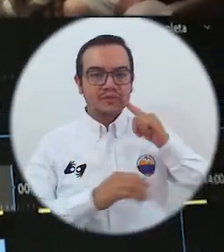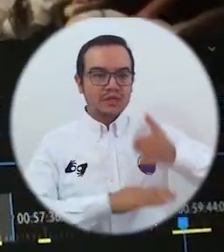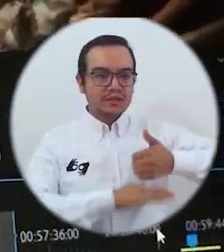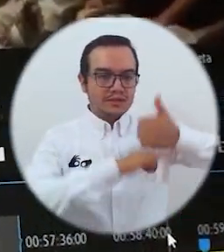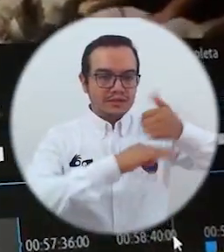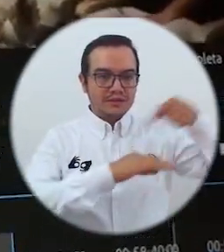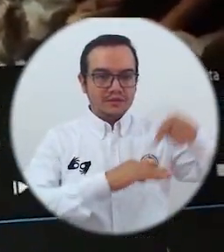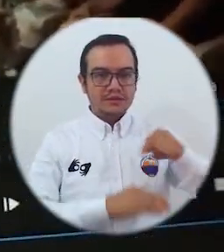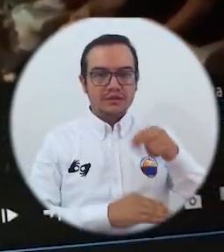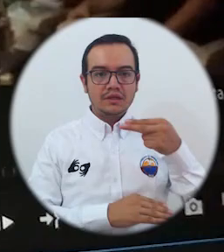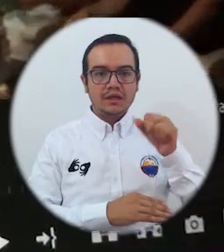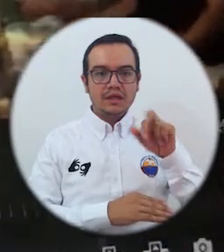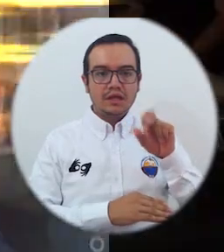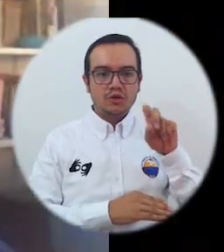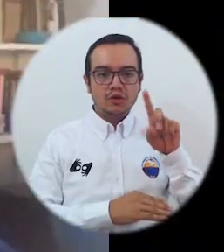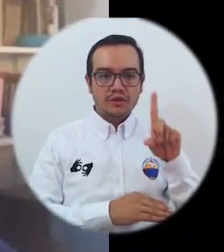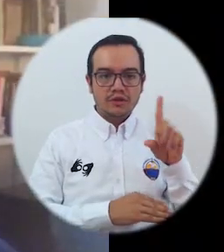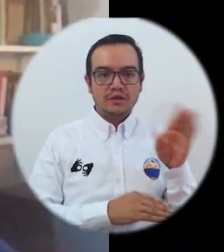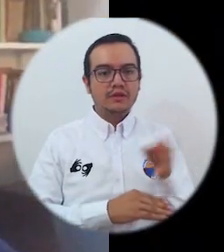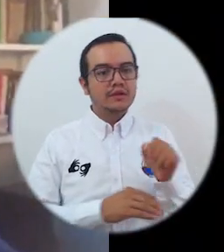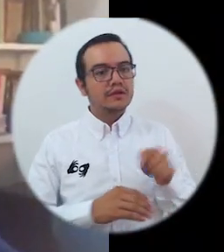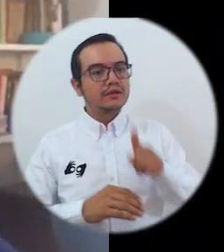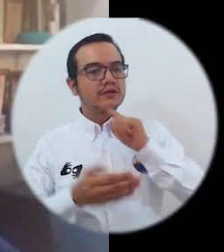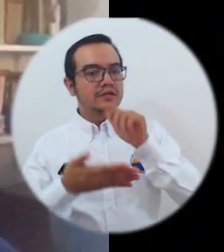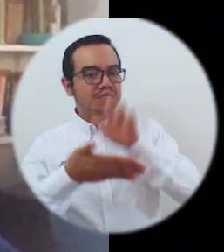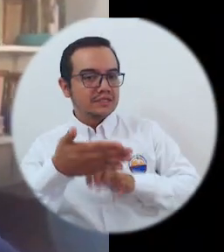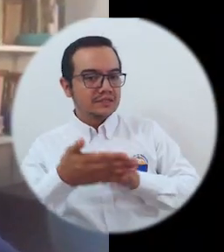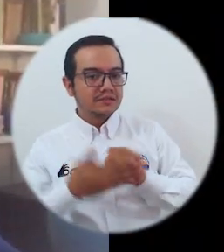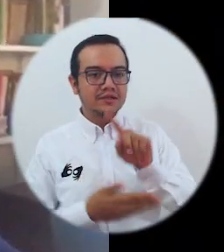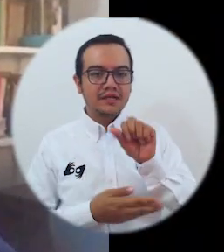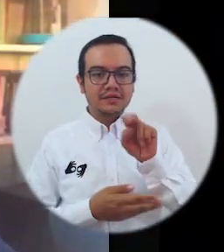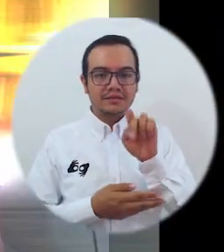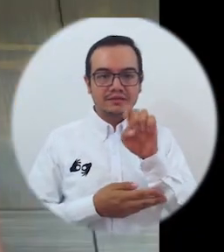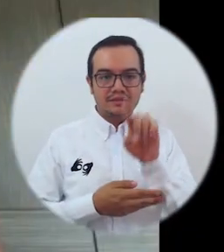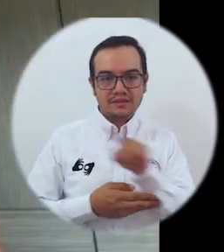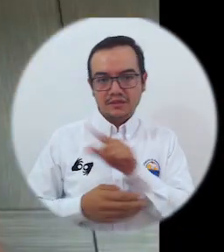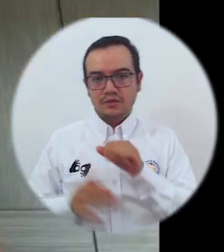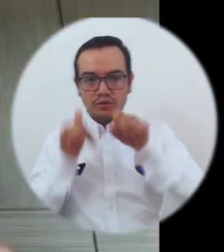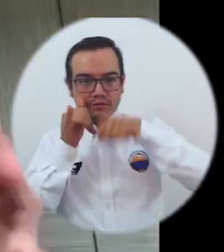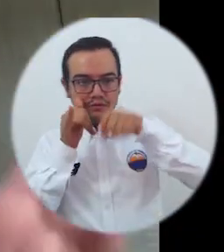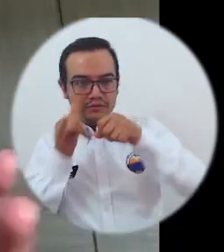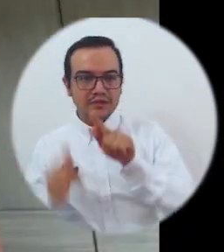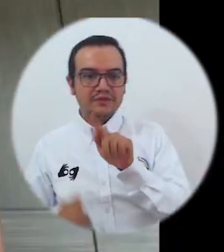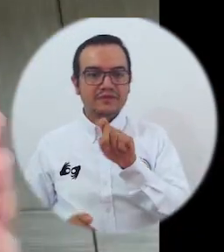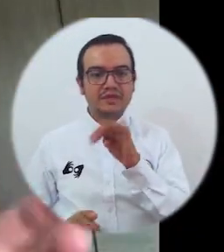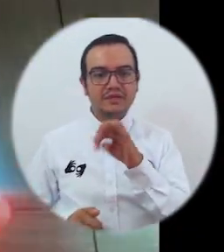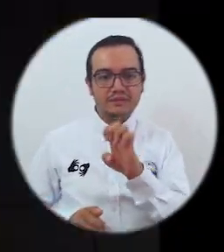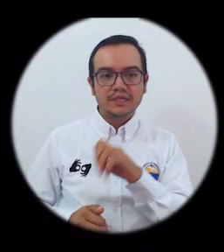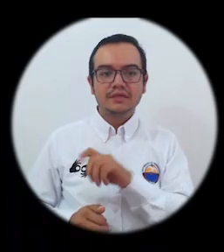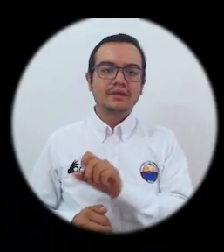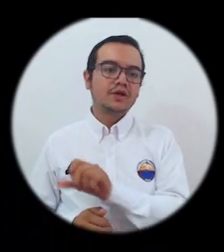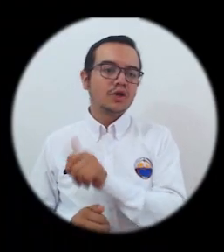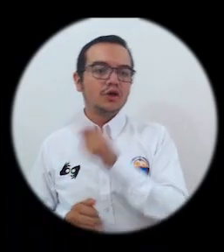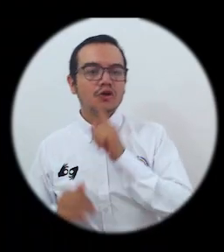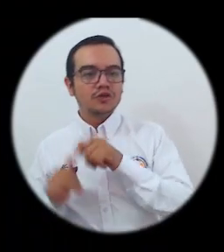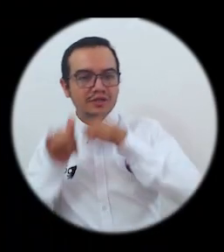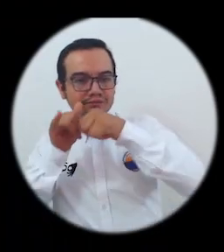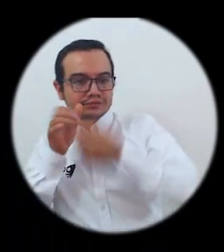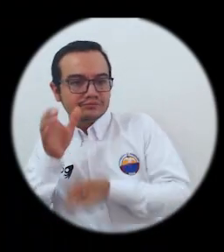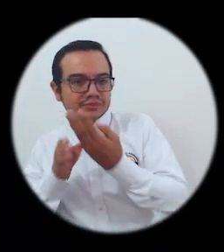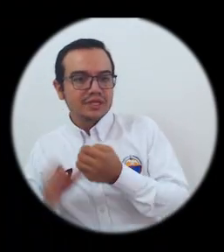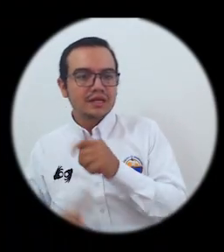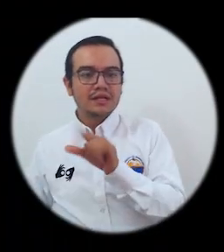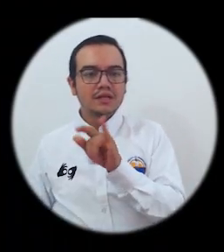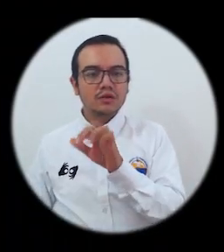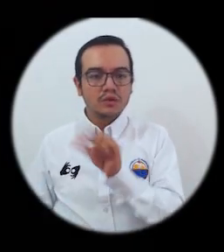gremio cinematográfico, entre los que se encuentran el director y guionista Harold Trompetero, el escritor Andrés Salgado, el realizador audiovisual Felipe